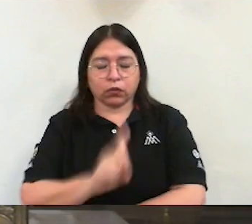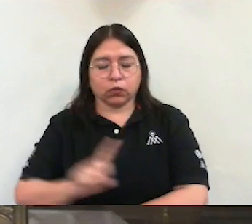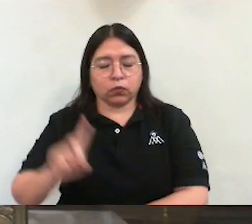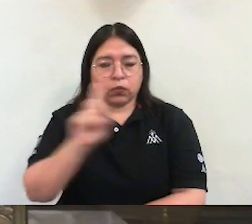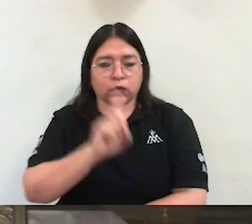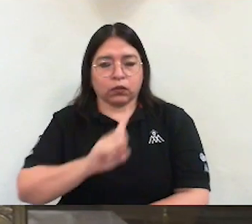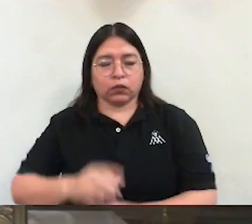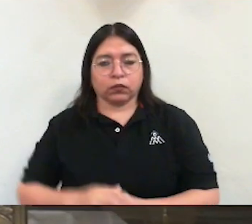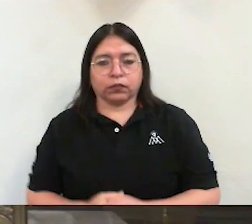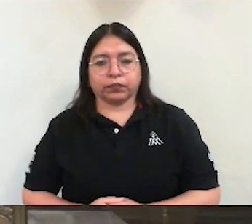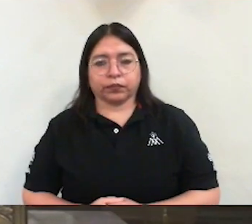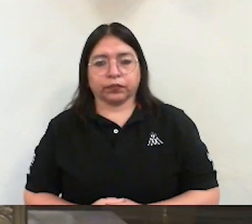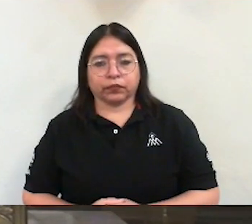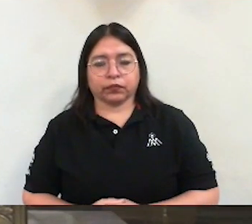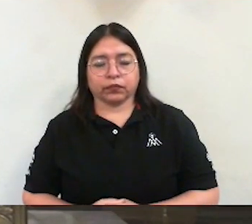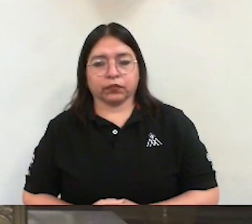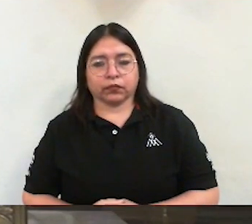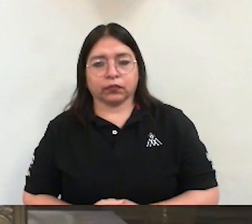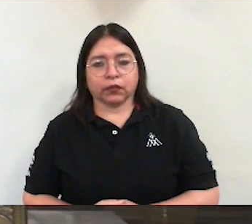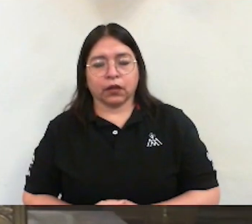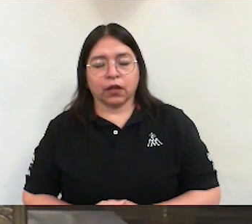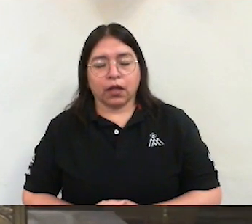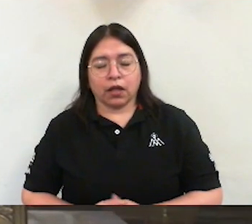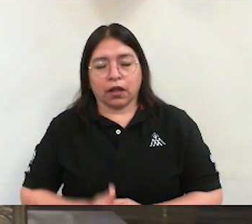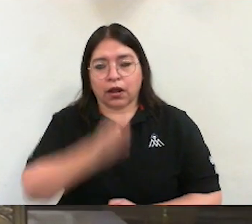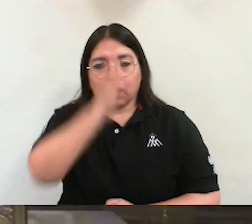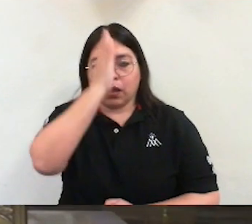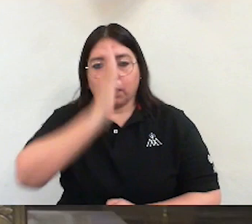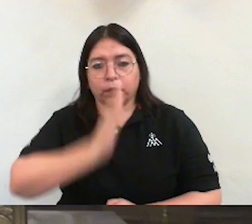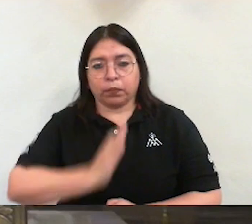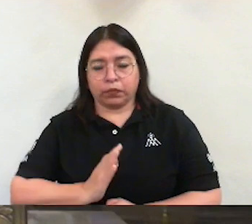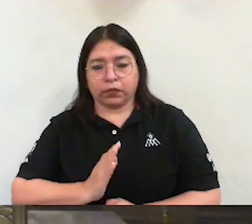en la celebración eucarística.